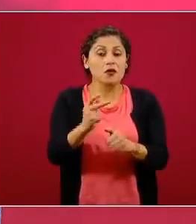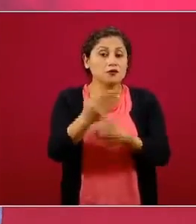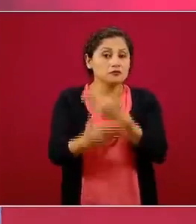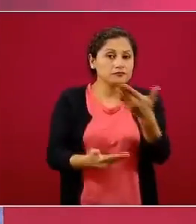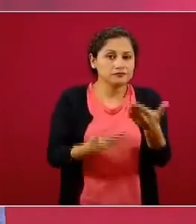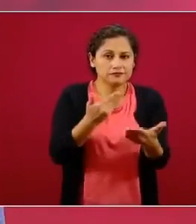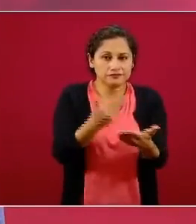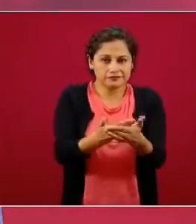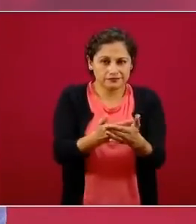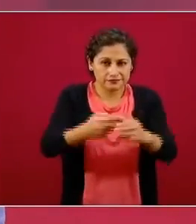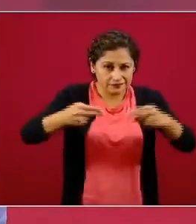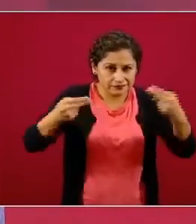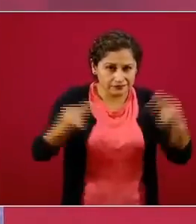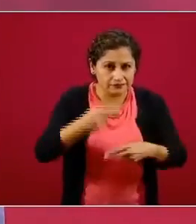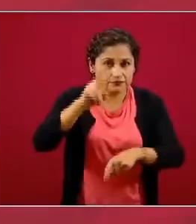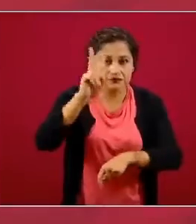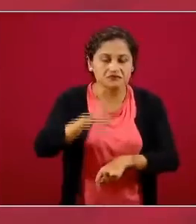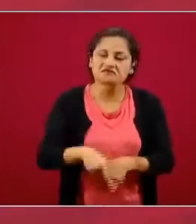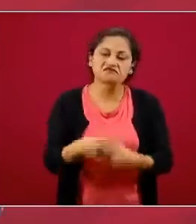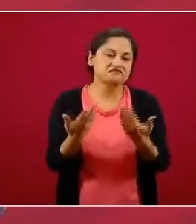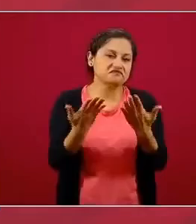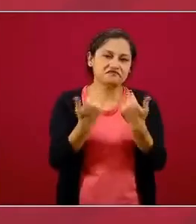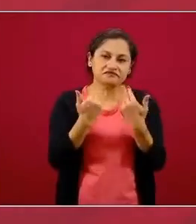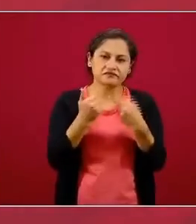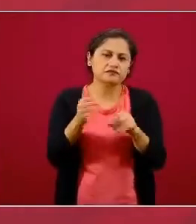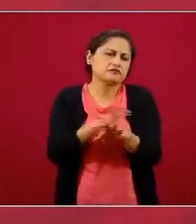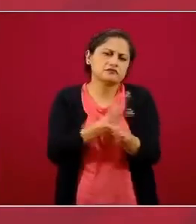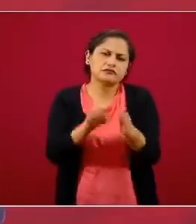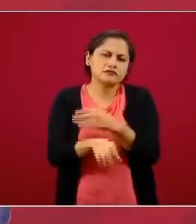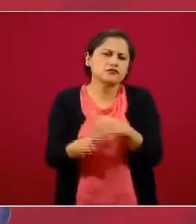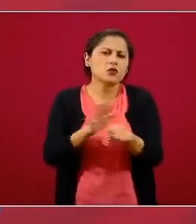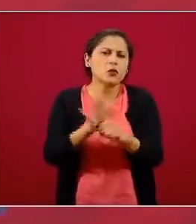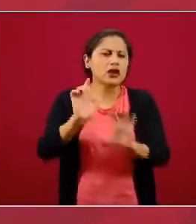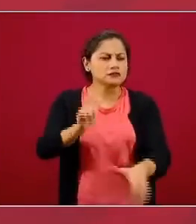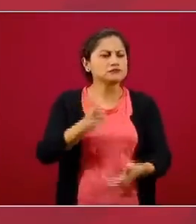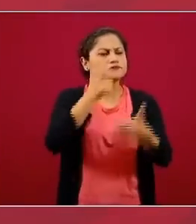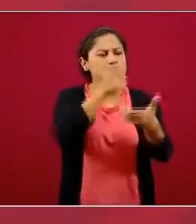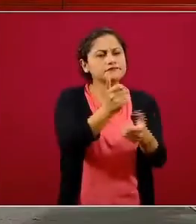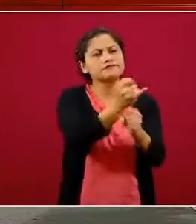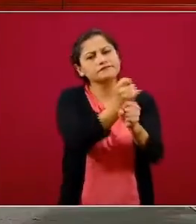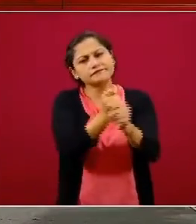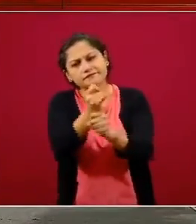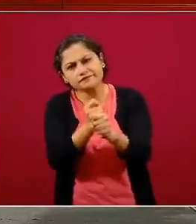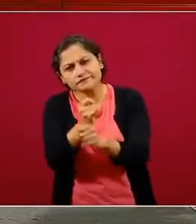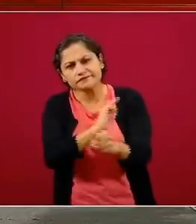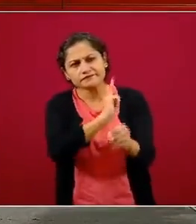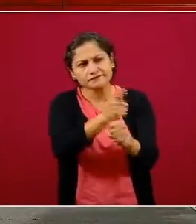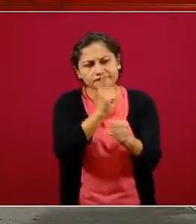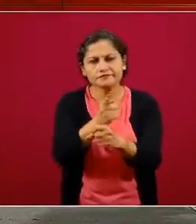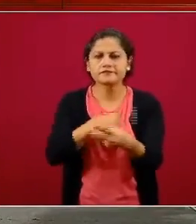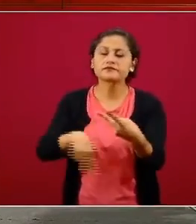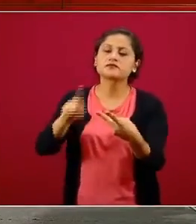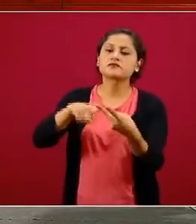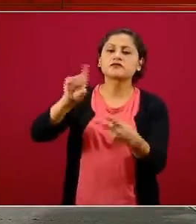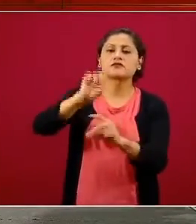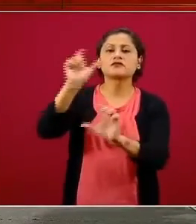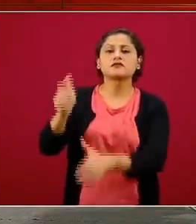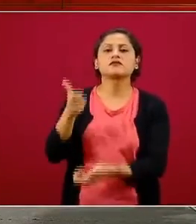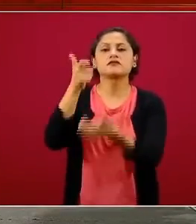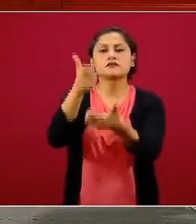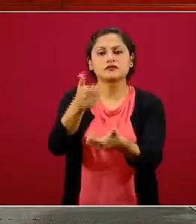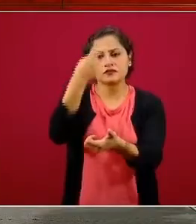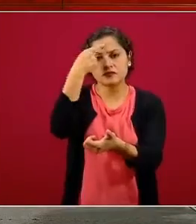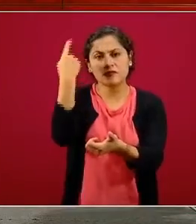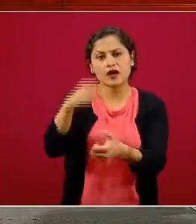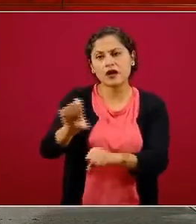se invirtió más bien en servicios accesorios, algunos de diagnóstico, algunos de proveedurías de servicios intermedios, intermedios,